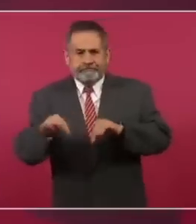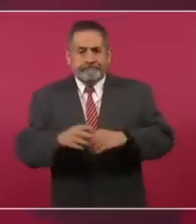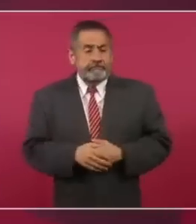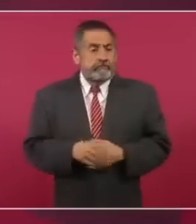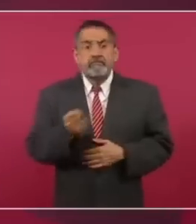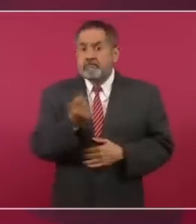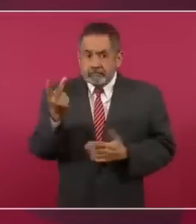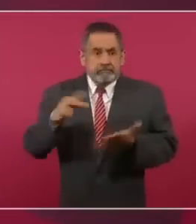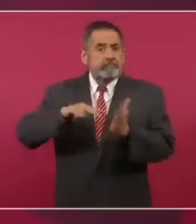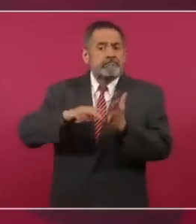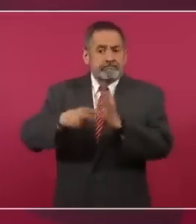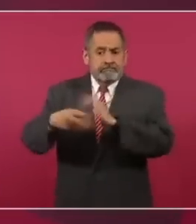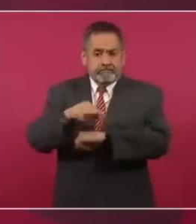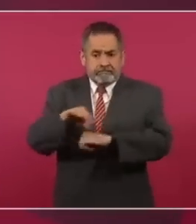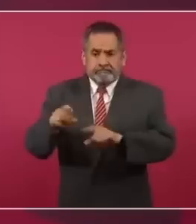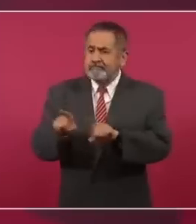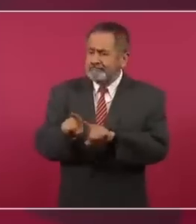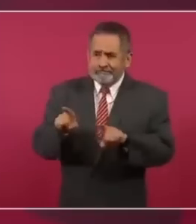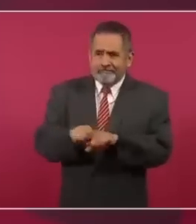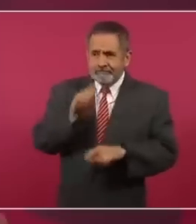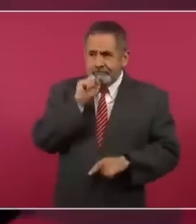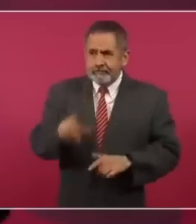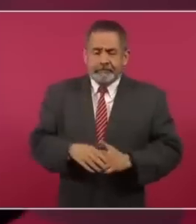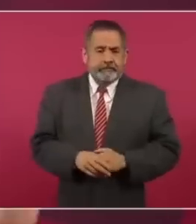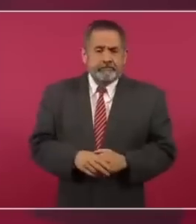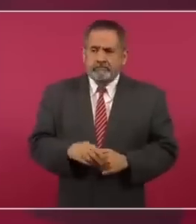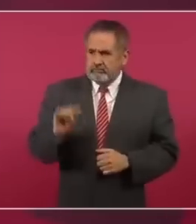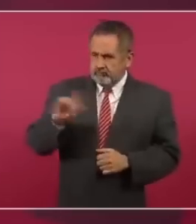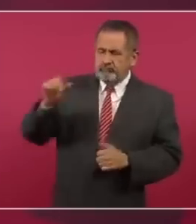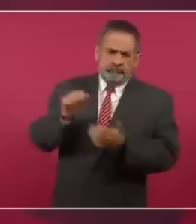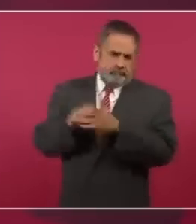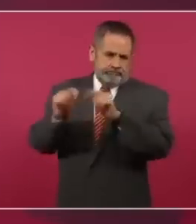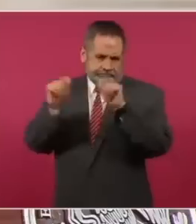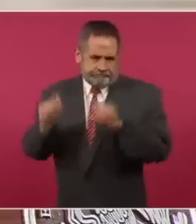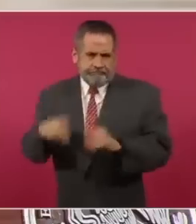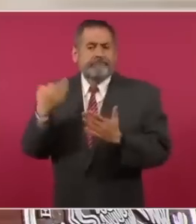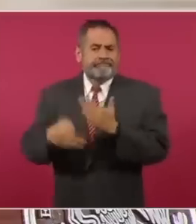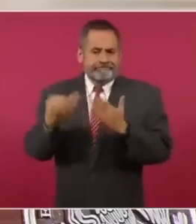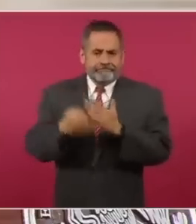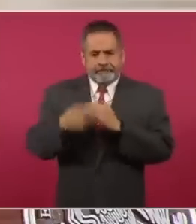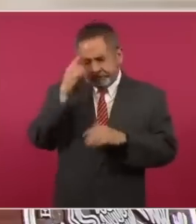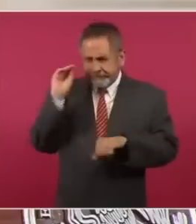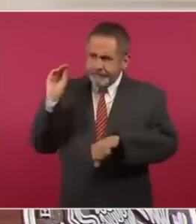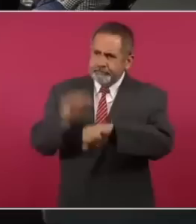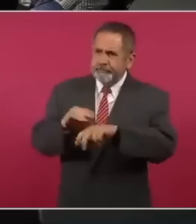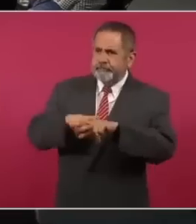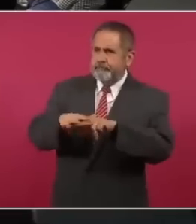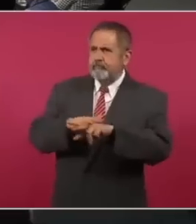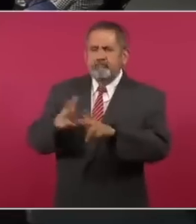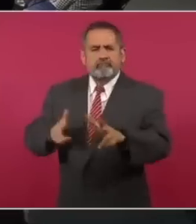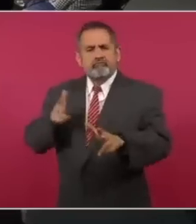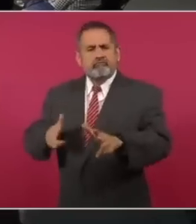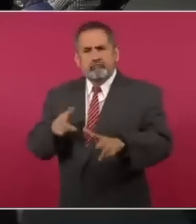profesionales. Para el Tren Maya se